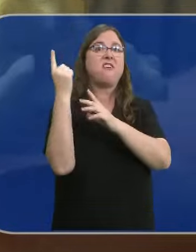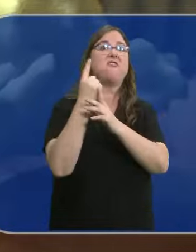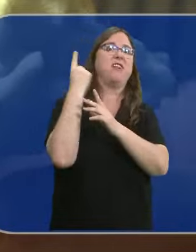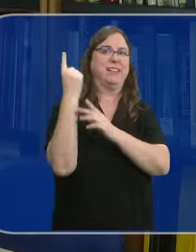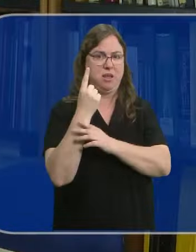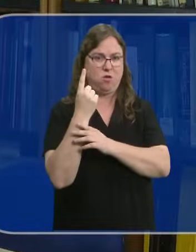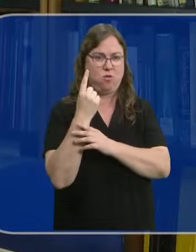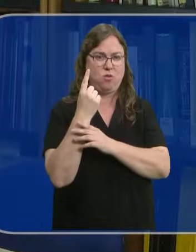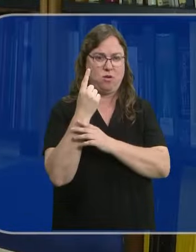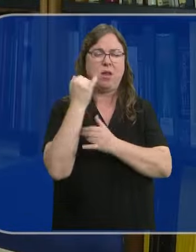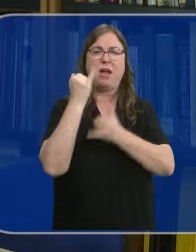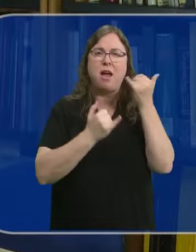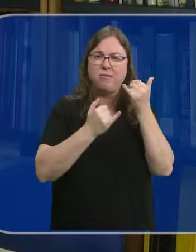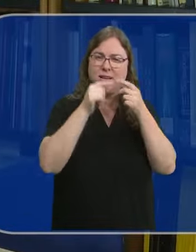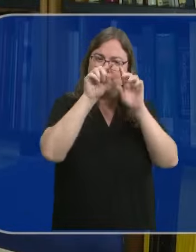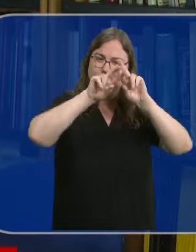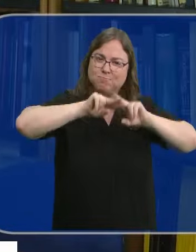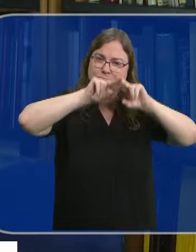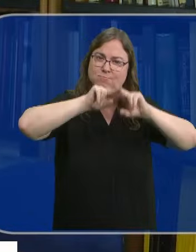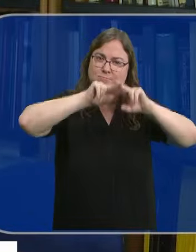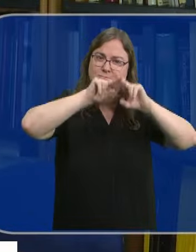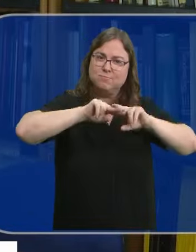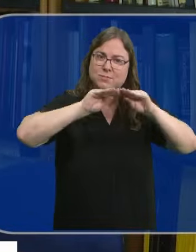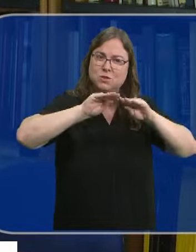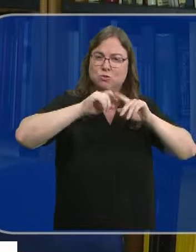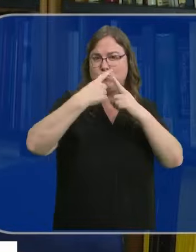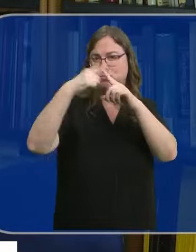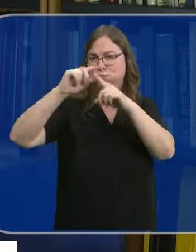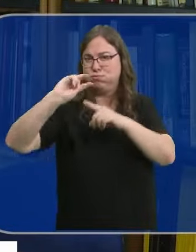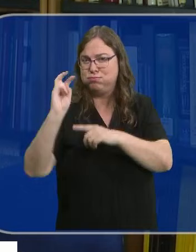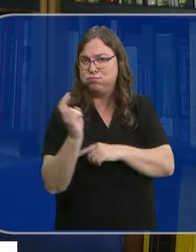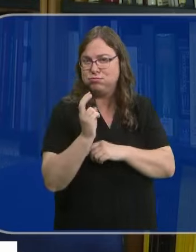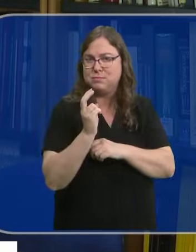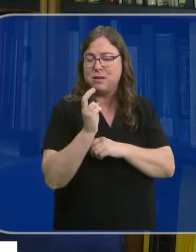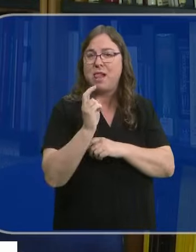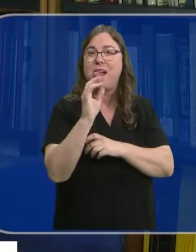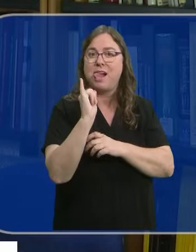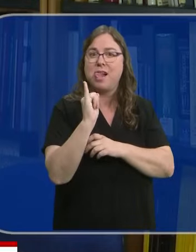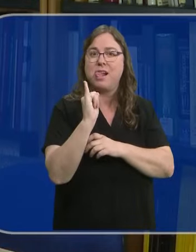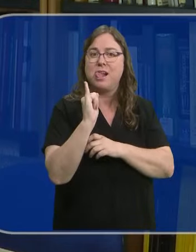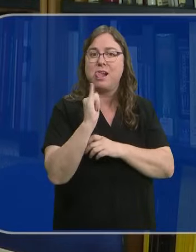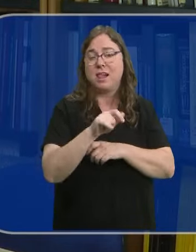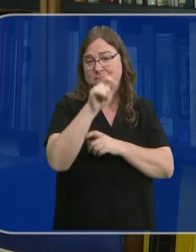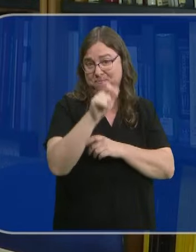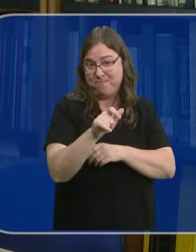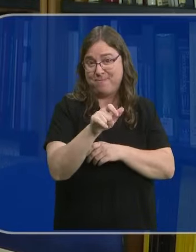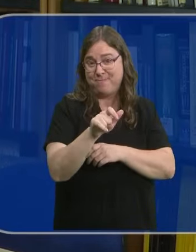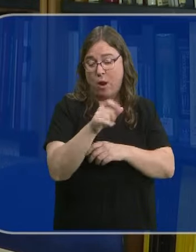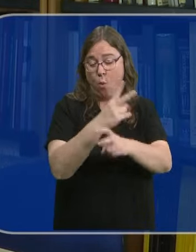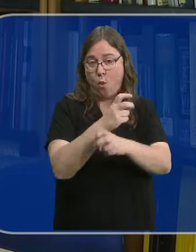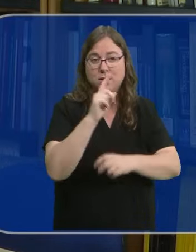incapacitante. El conjunto de alteraciones que tiene este resto